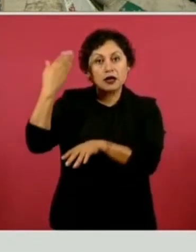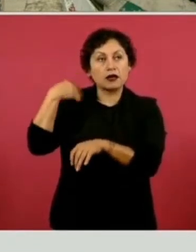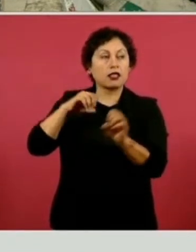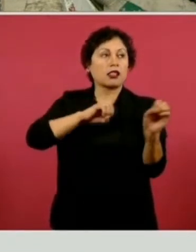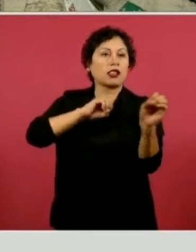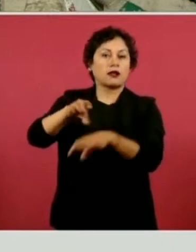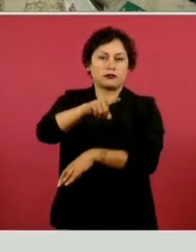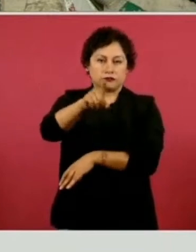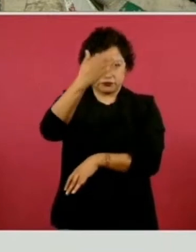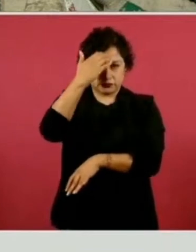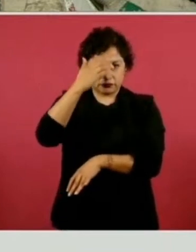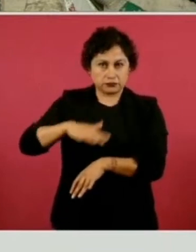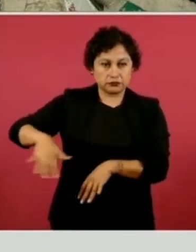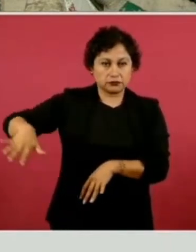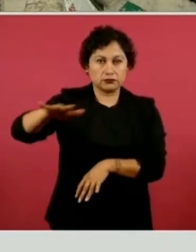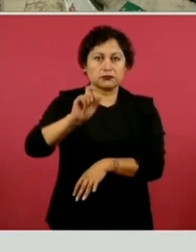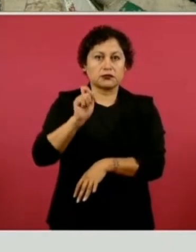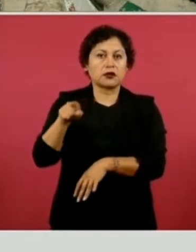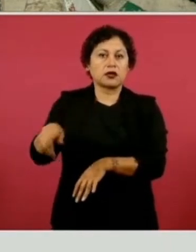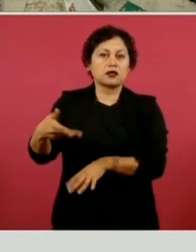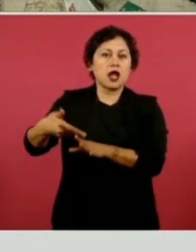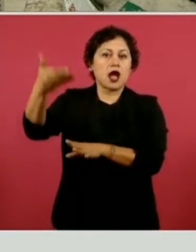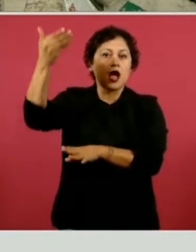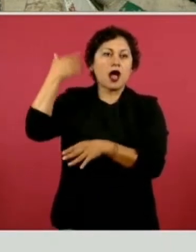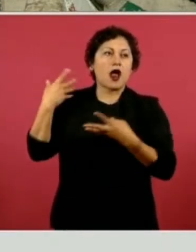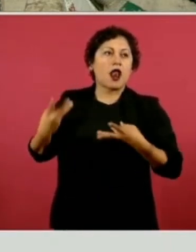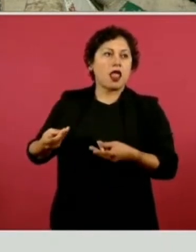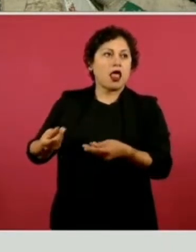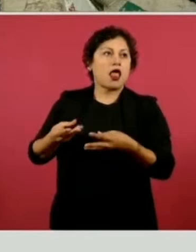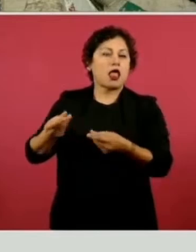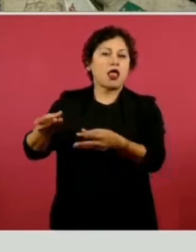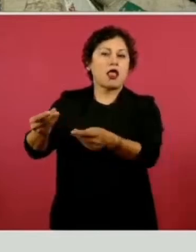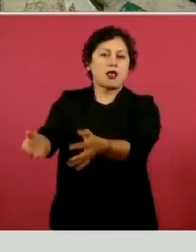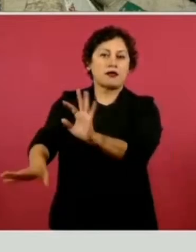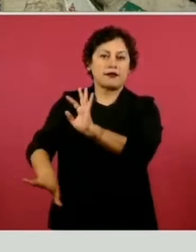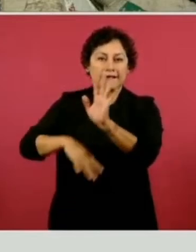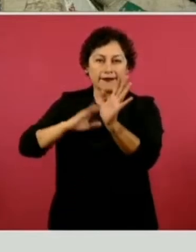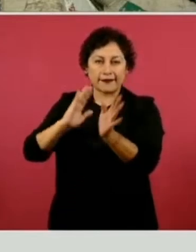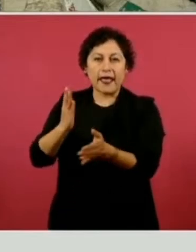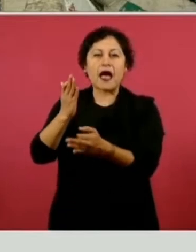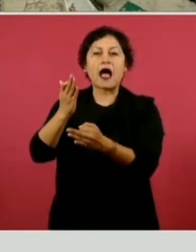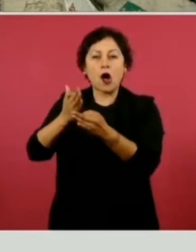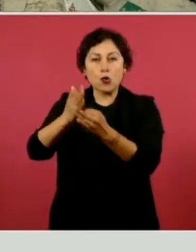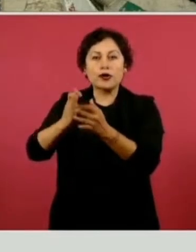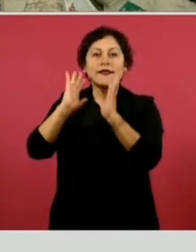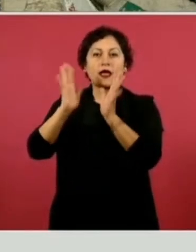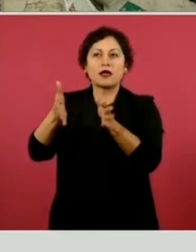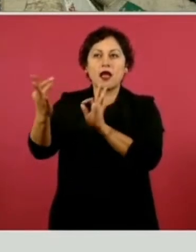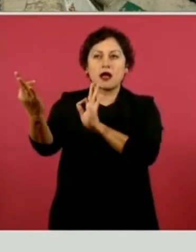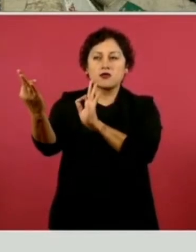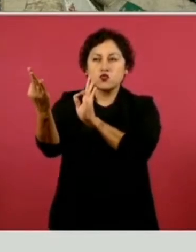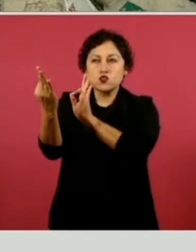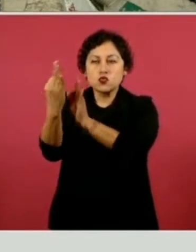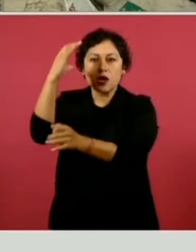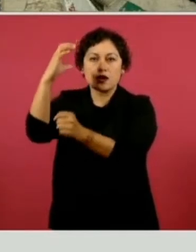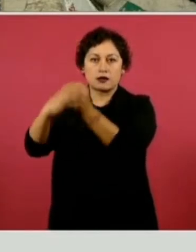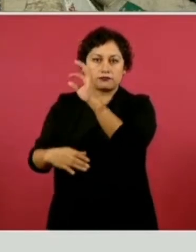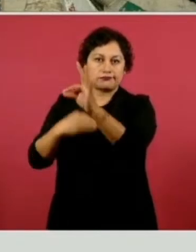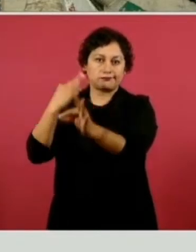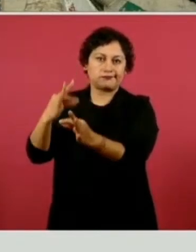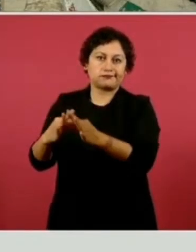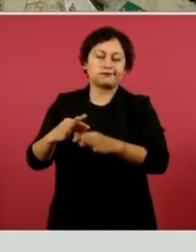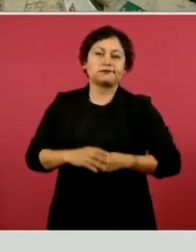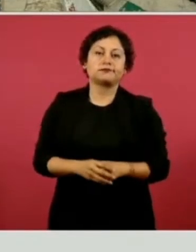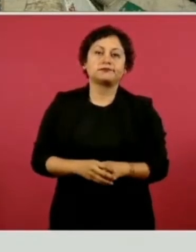conocen, lo han visto, un elefante blanco, que ya hoy está trabajándose en su terminación, en su equipamiento.